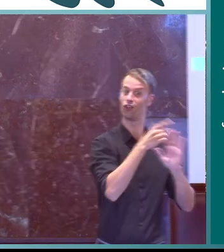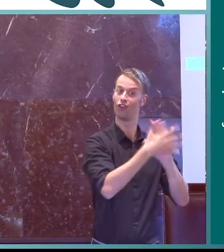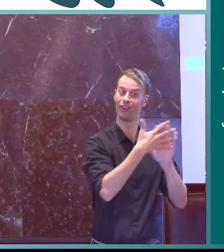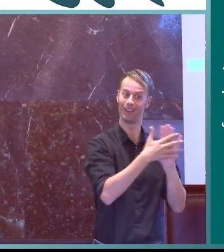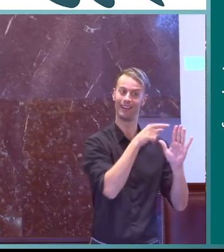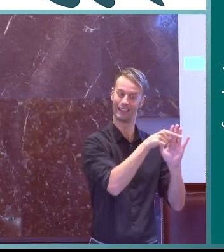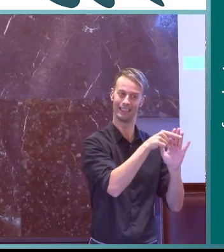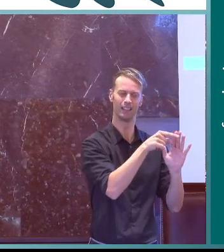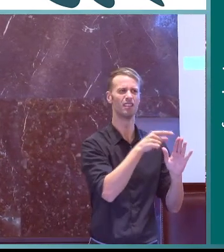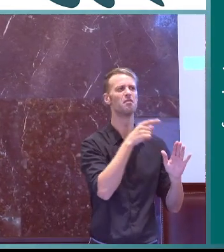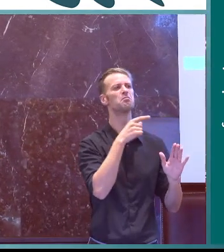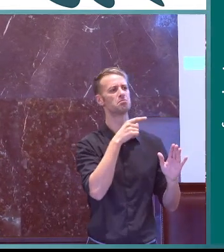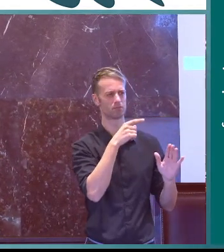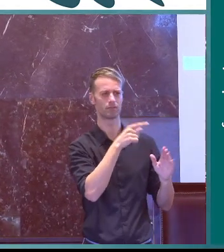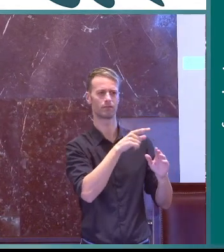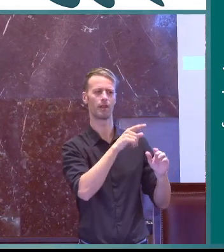reflexionar sobre ello